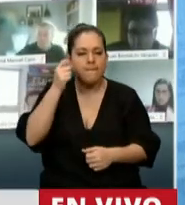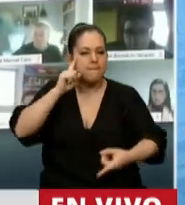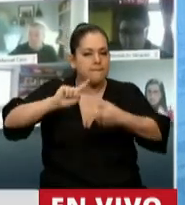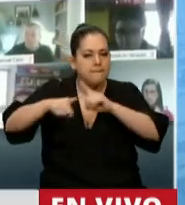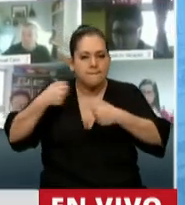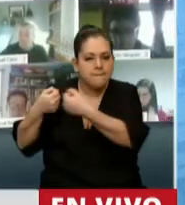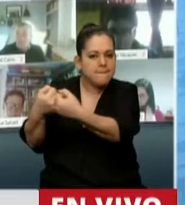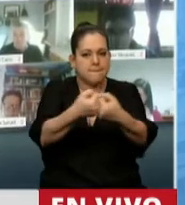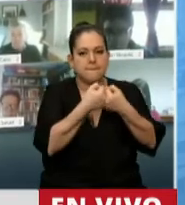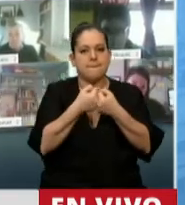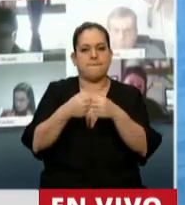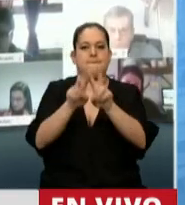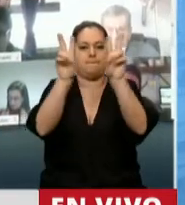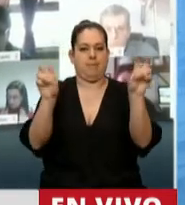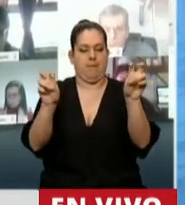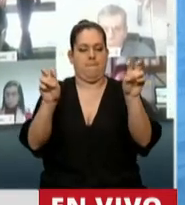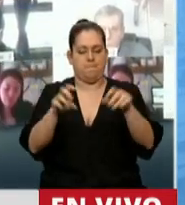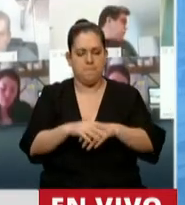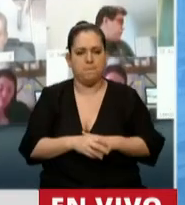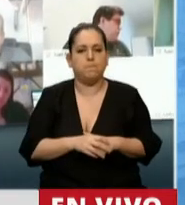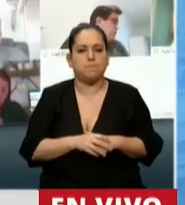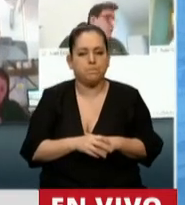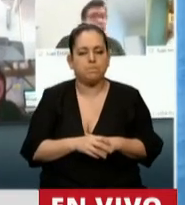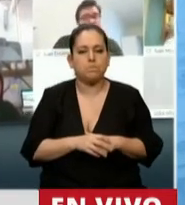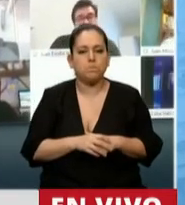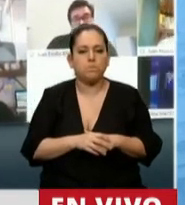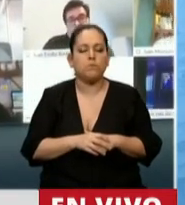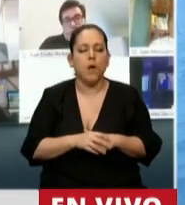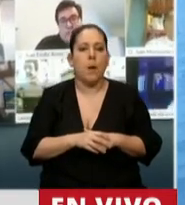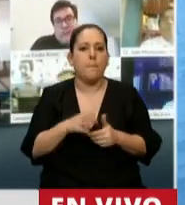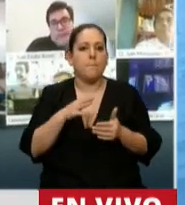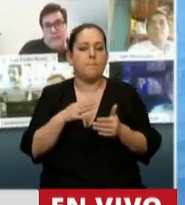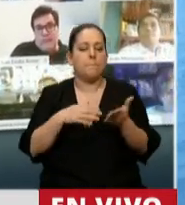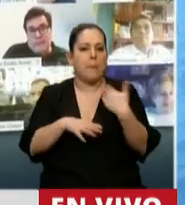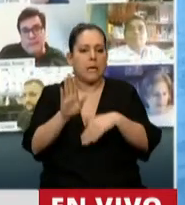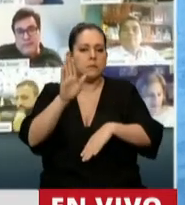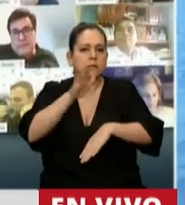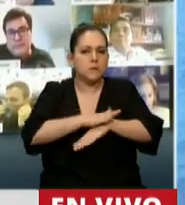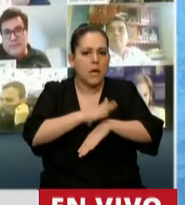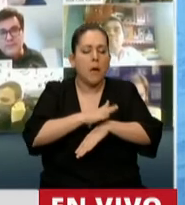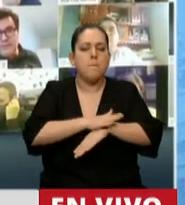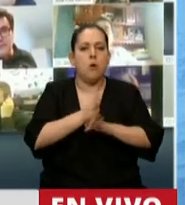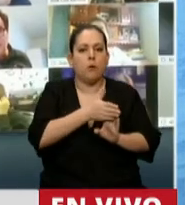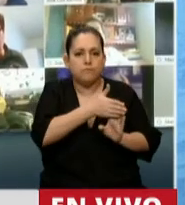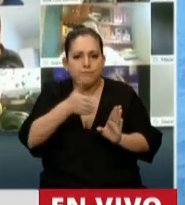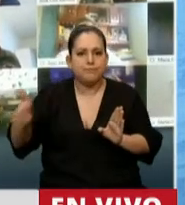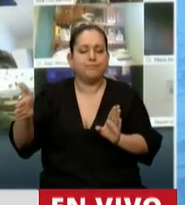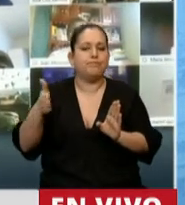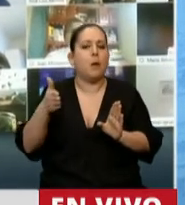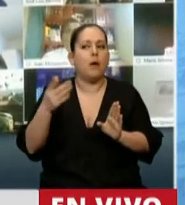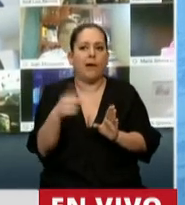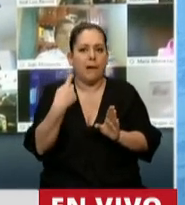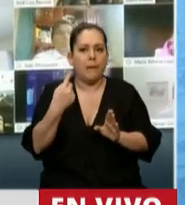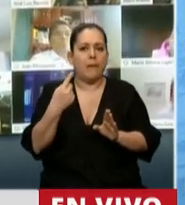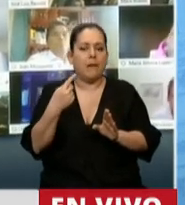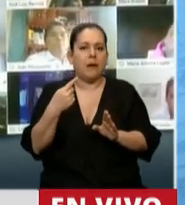acerca de este tema. Básicamente, se abarca más tiempo, más periodos de tiempo, dentro de lo cual